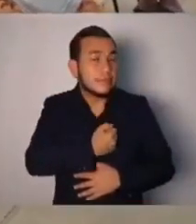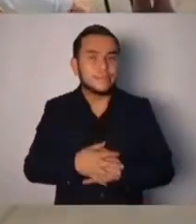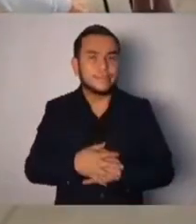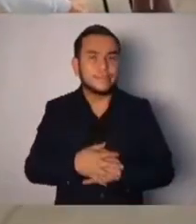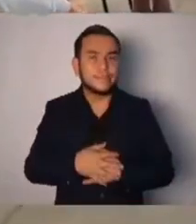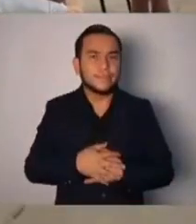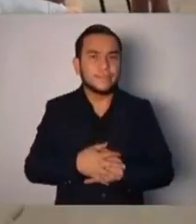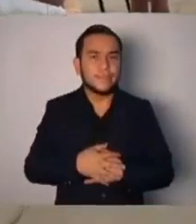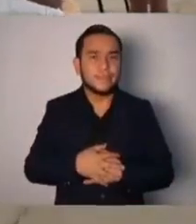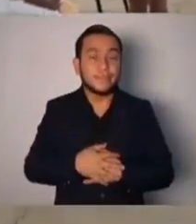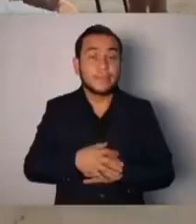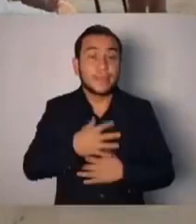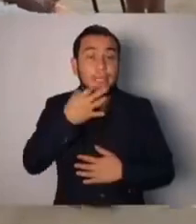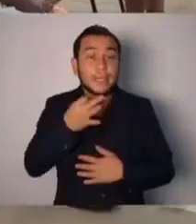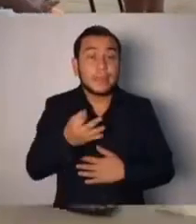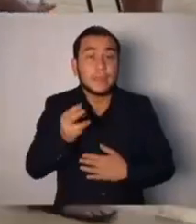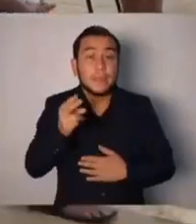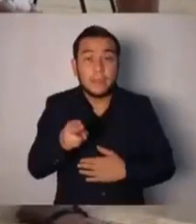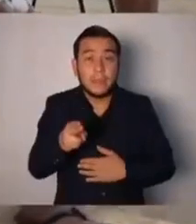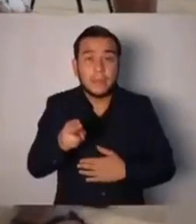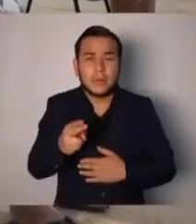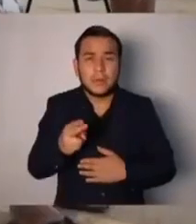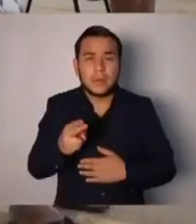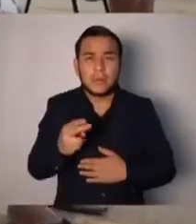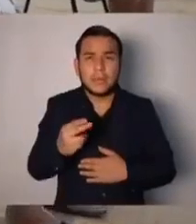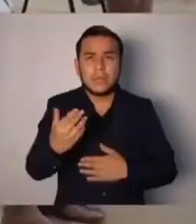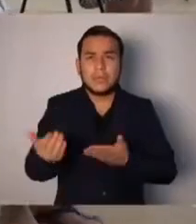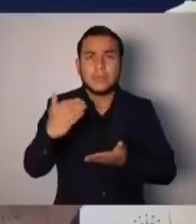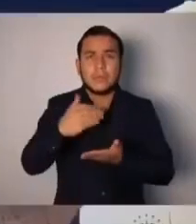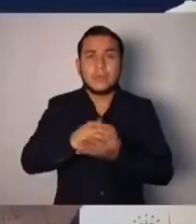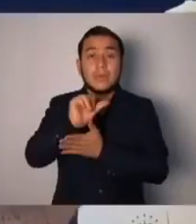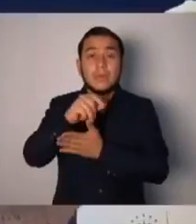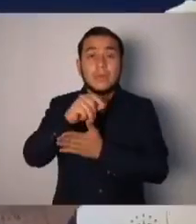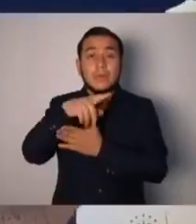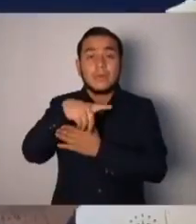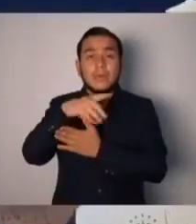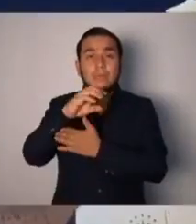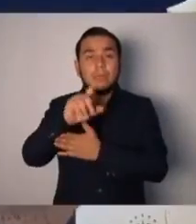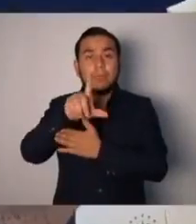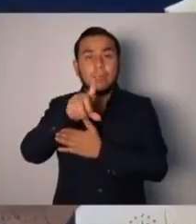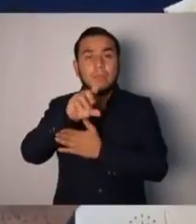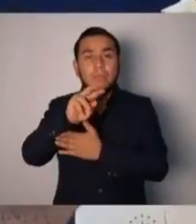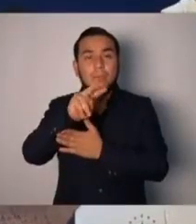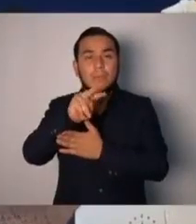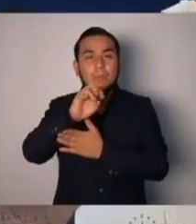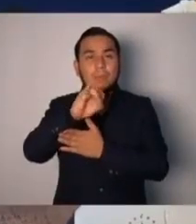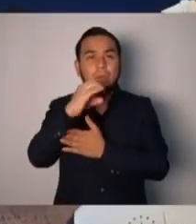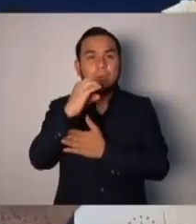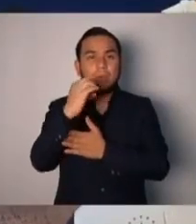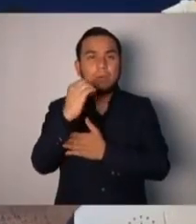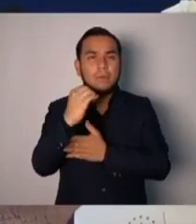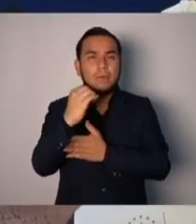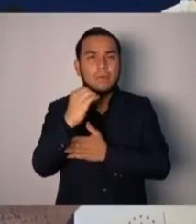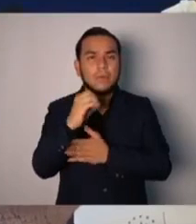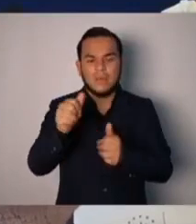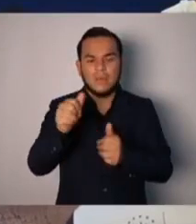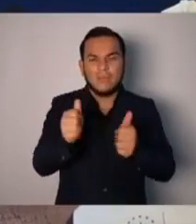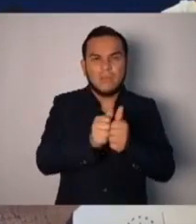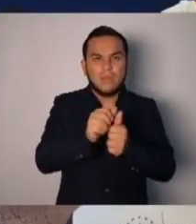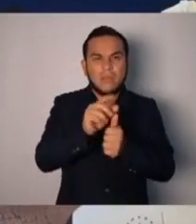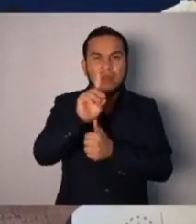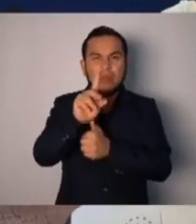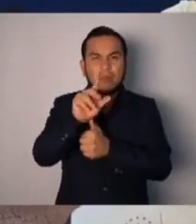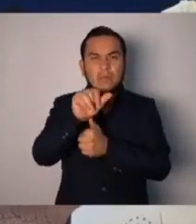Como hace poco que tuvieron un evento que vino a Polonio con, ¿cómo se llama? David Morales,